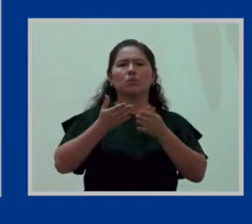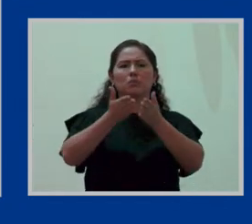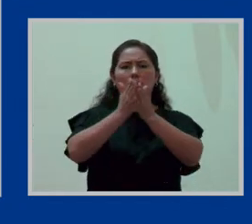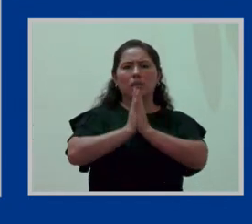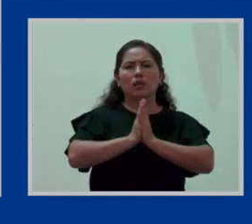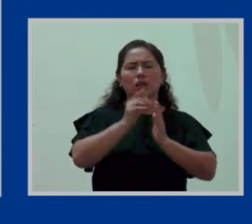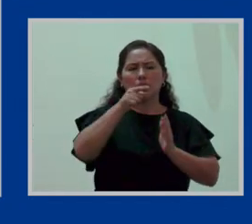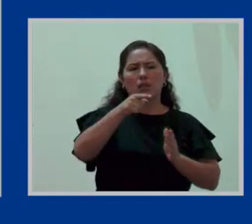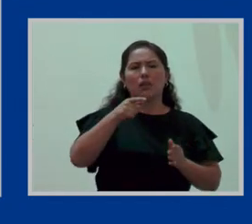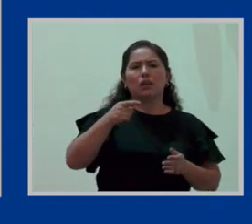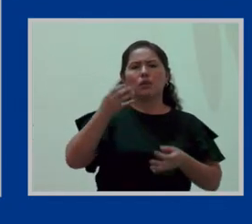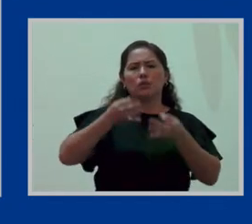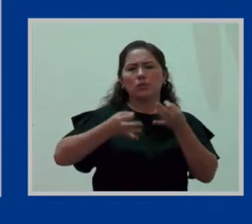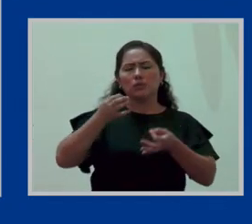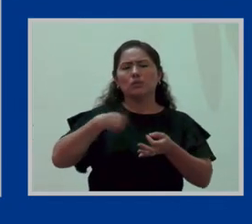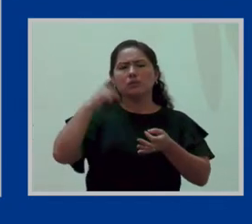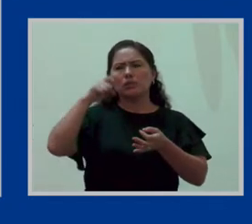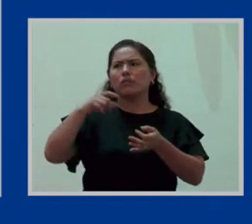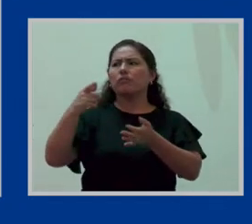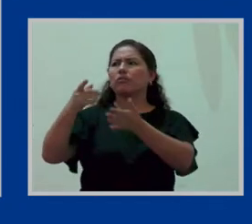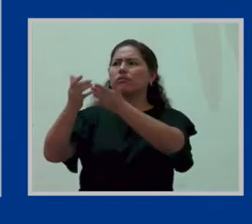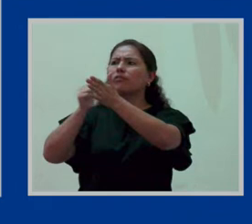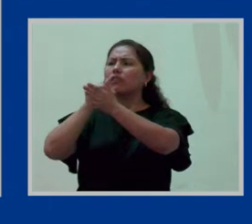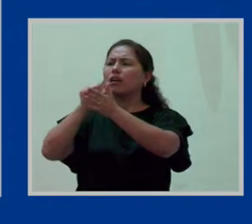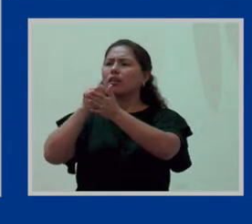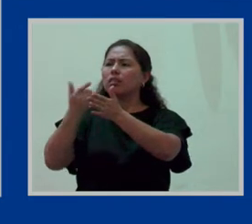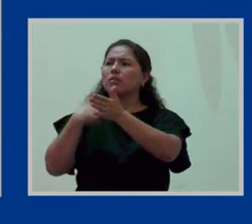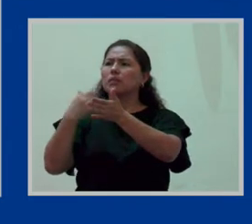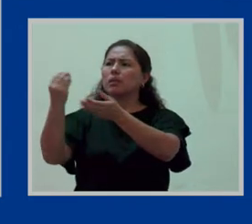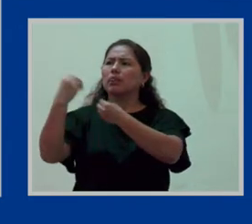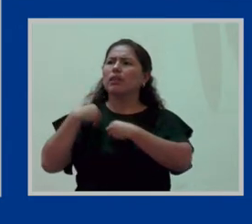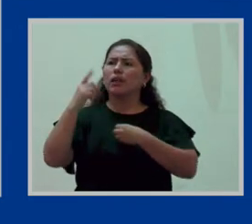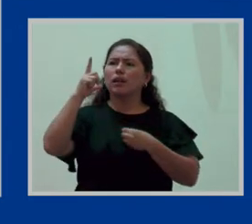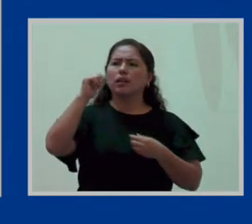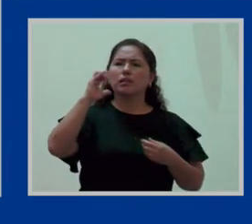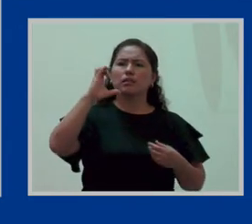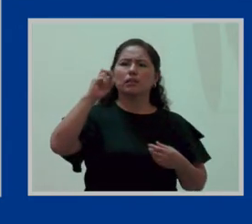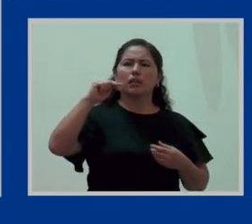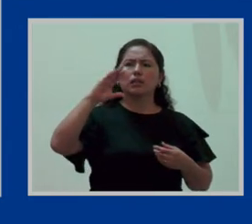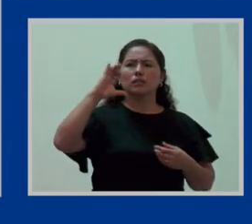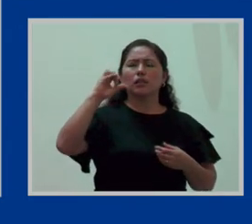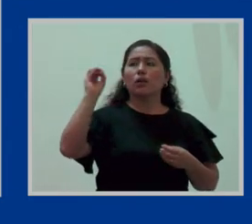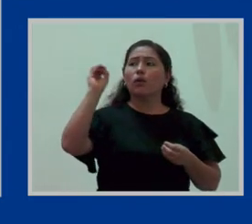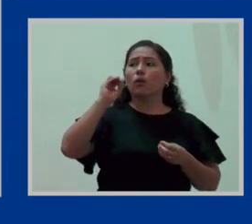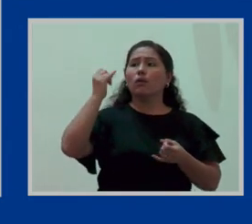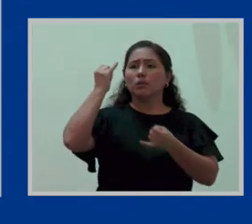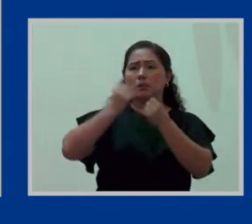vendría en que le den la licencia, o la terminación del contrato de trabajo. ¿Bien?